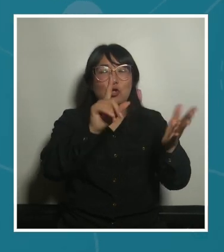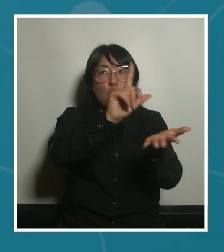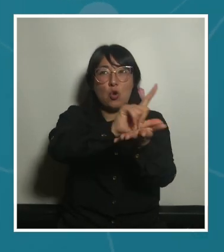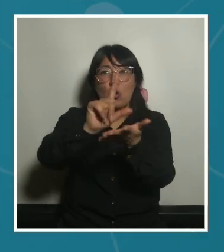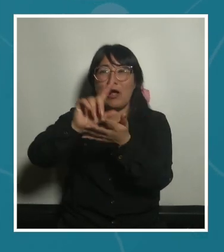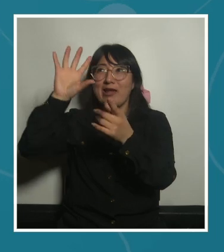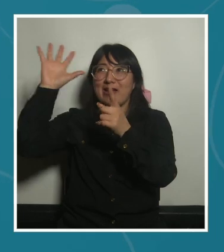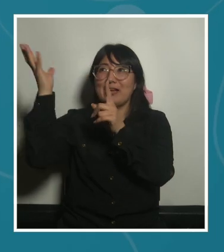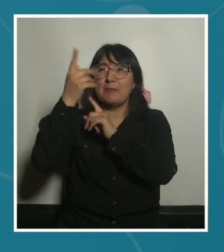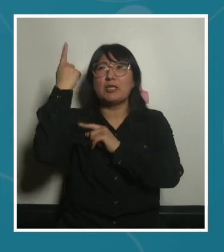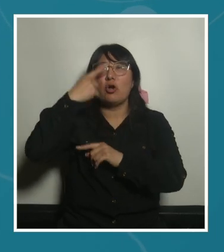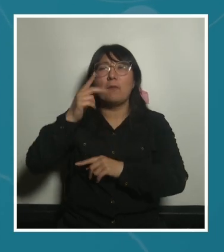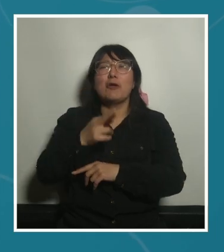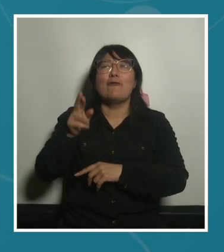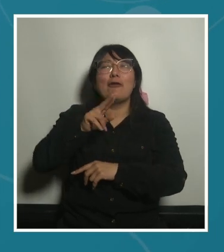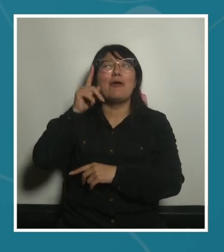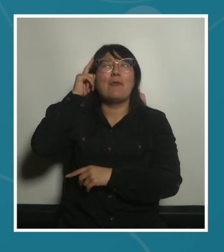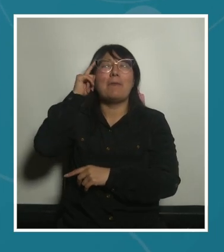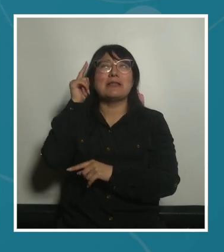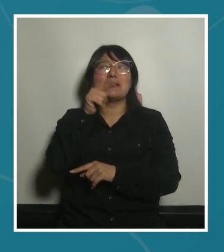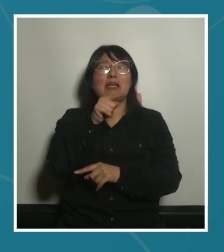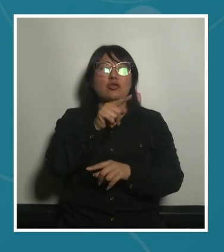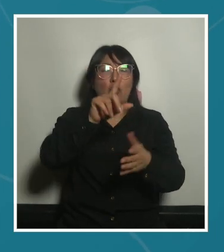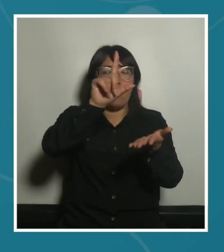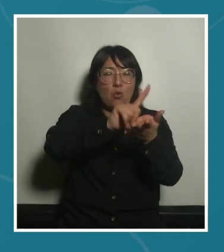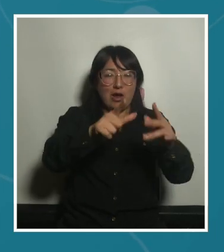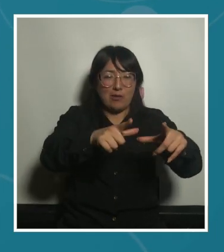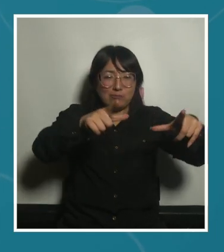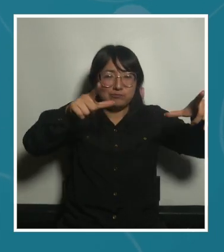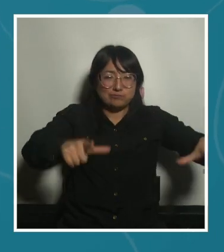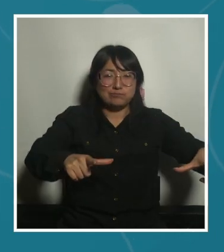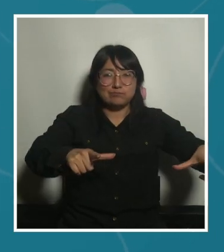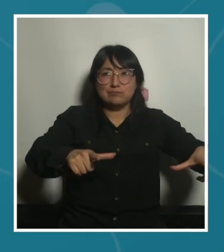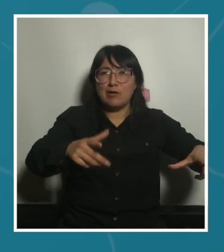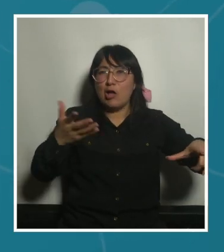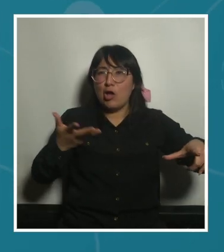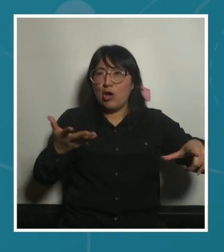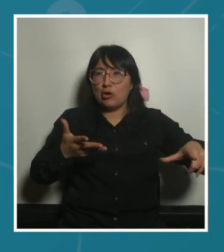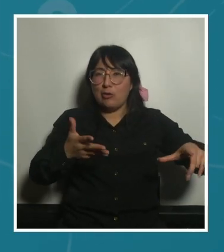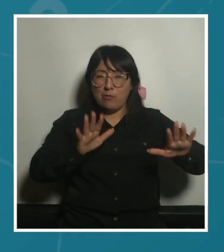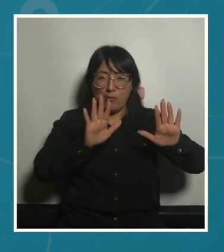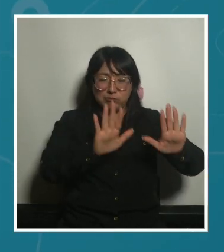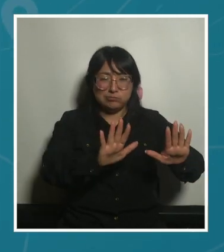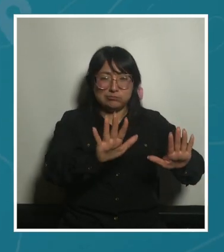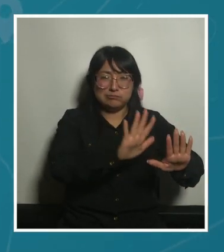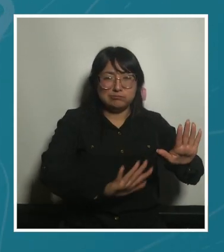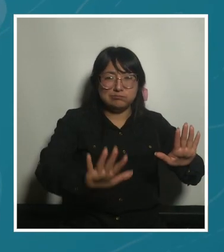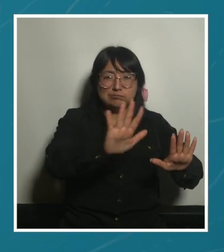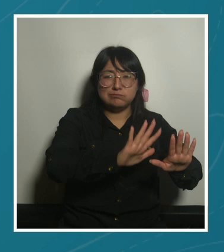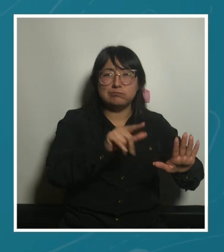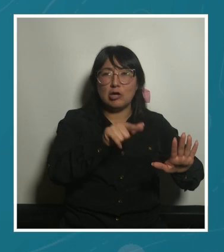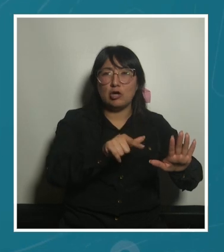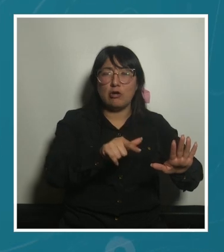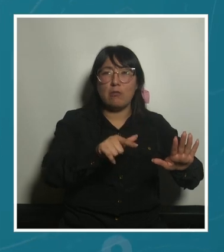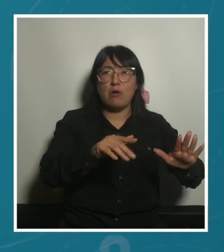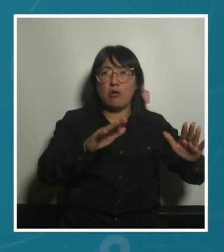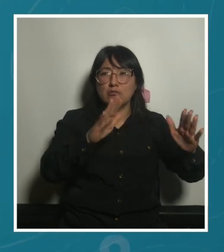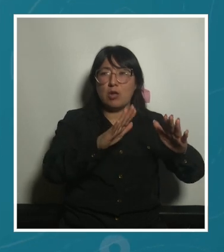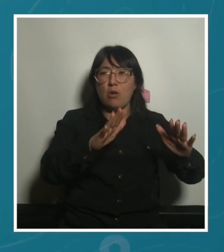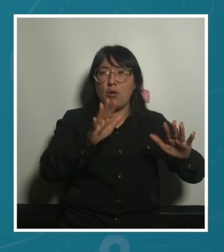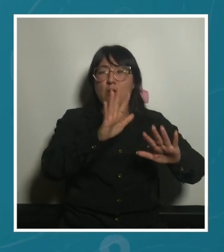pensando desde esta perspectiva de espacio estático o sea se están como activando como refugios climáticos